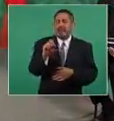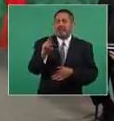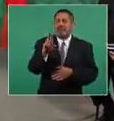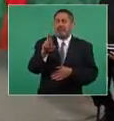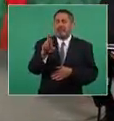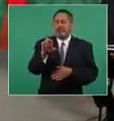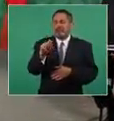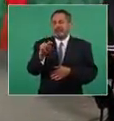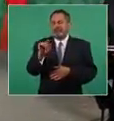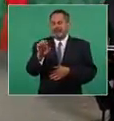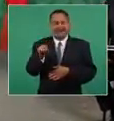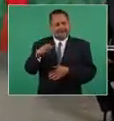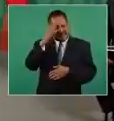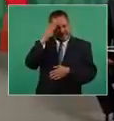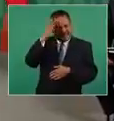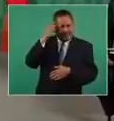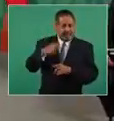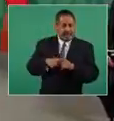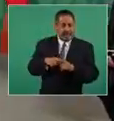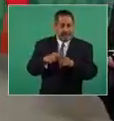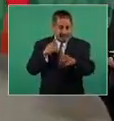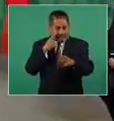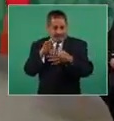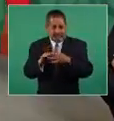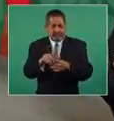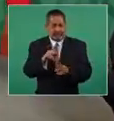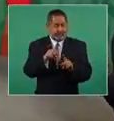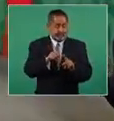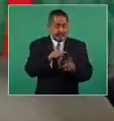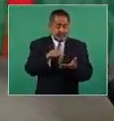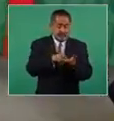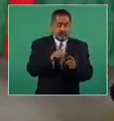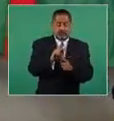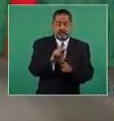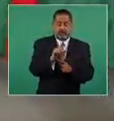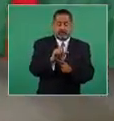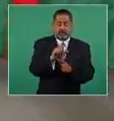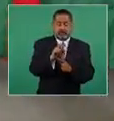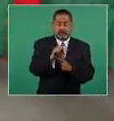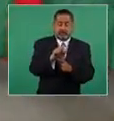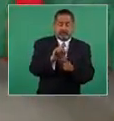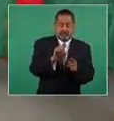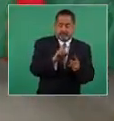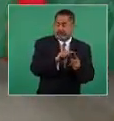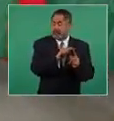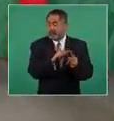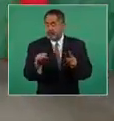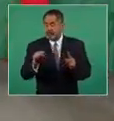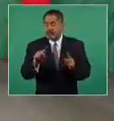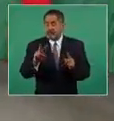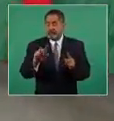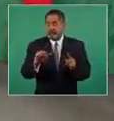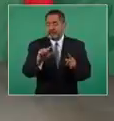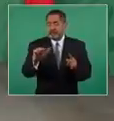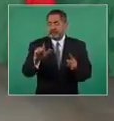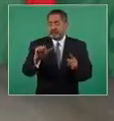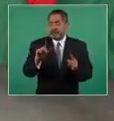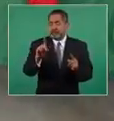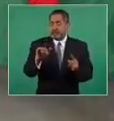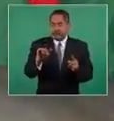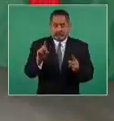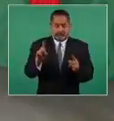Esto de Palenque a Valladolid y de